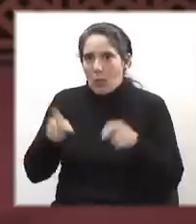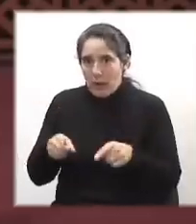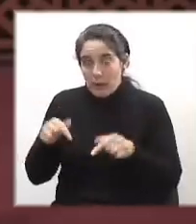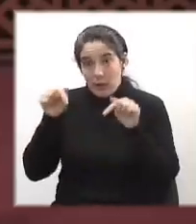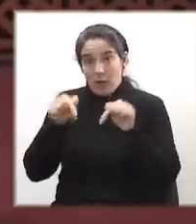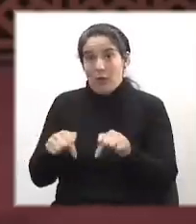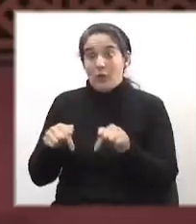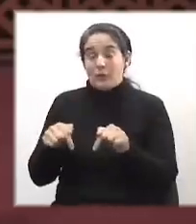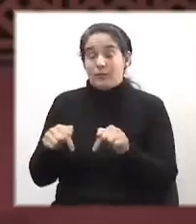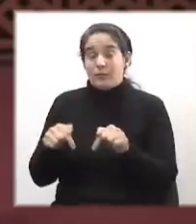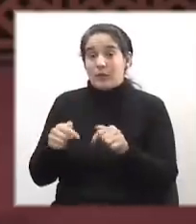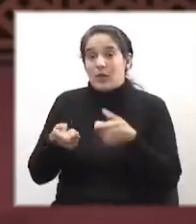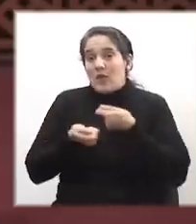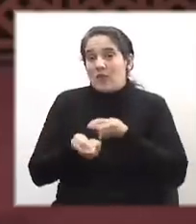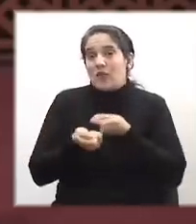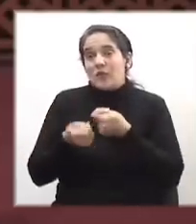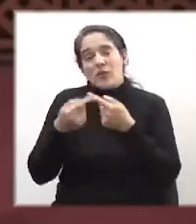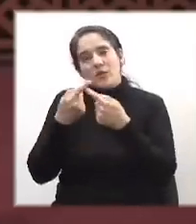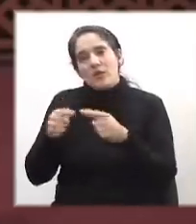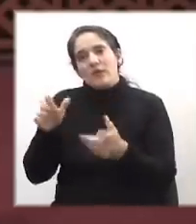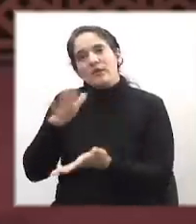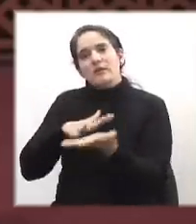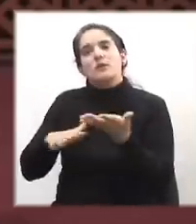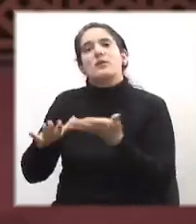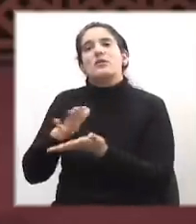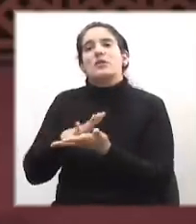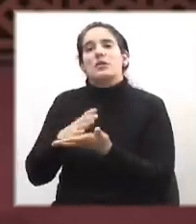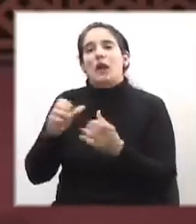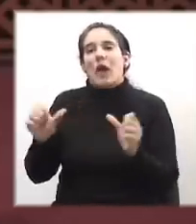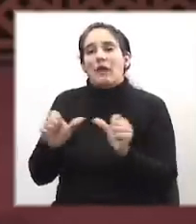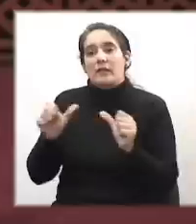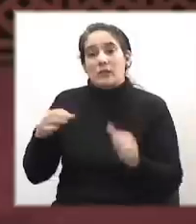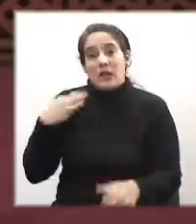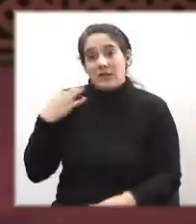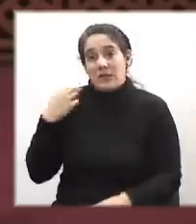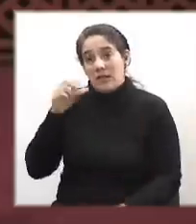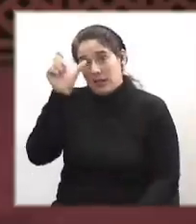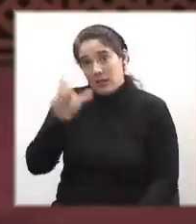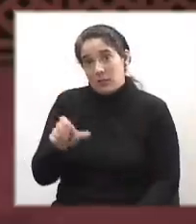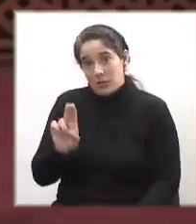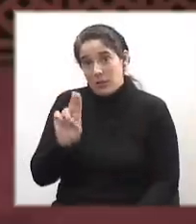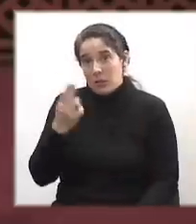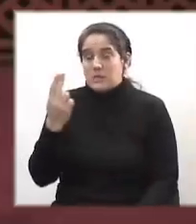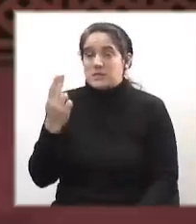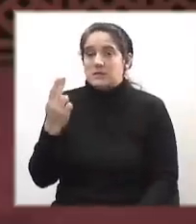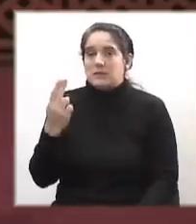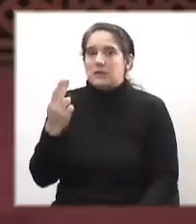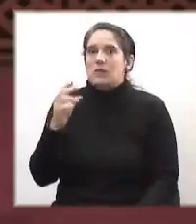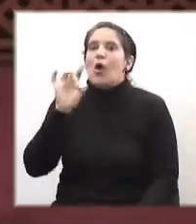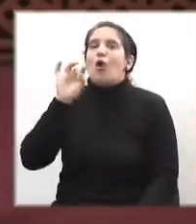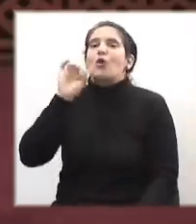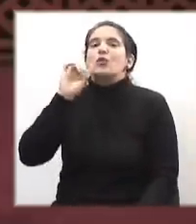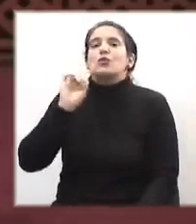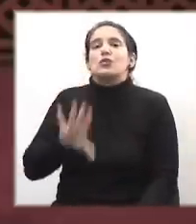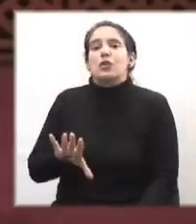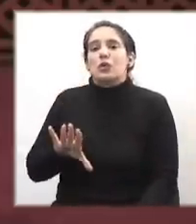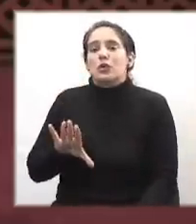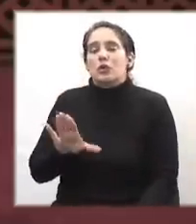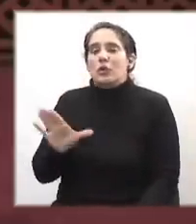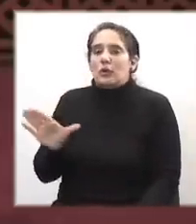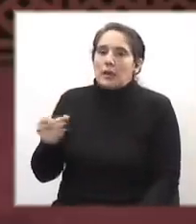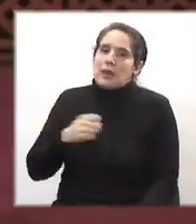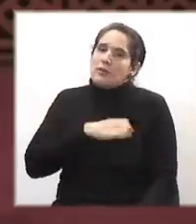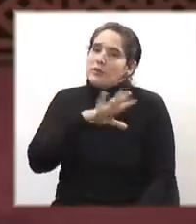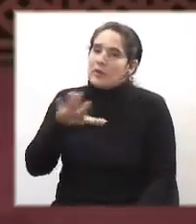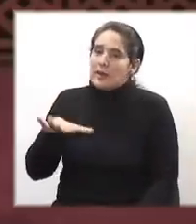y afectando de distintas formas el quehacer de los uruguayos. Solo la disposición de toda la